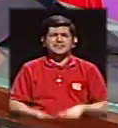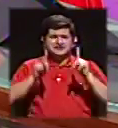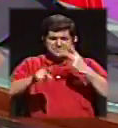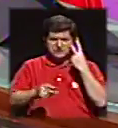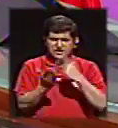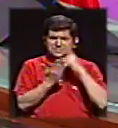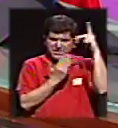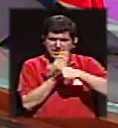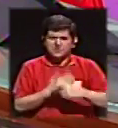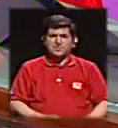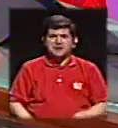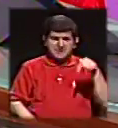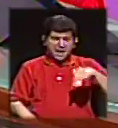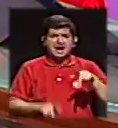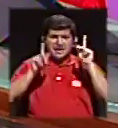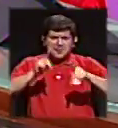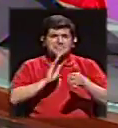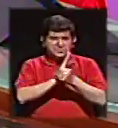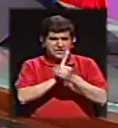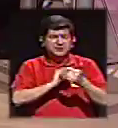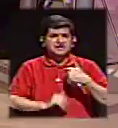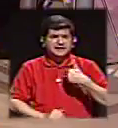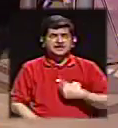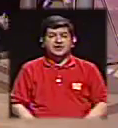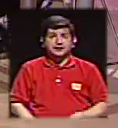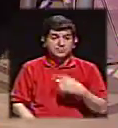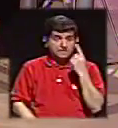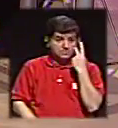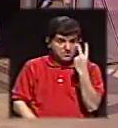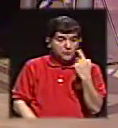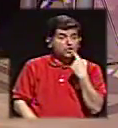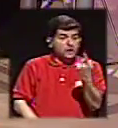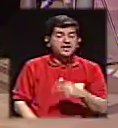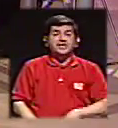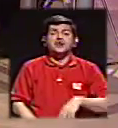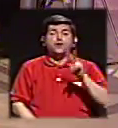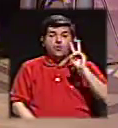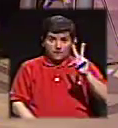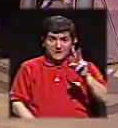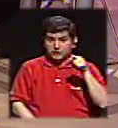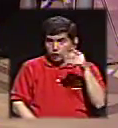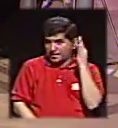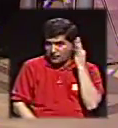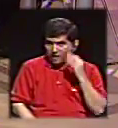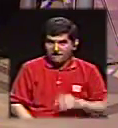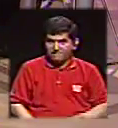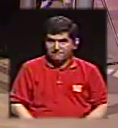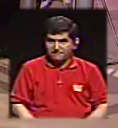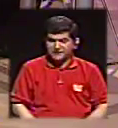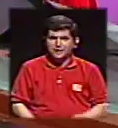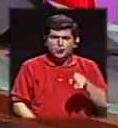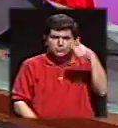ustedes creen que en este país no hay gente capaz. usted es lo que digo de doña Victoria, ¿verdad? Sí, Y usted cree que se puede